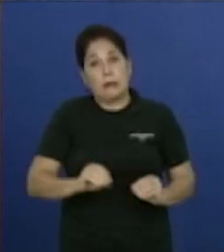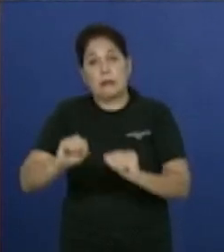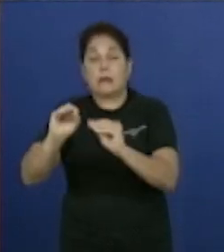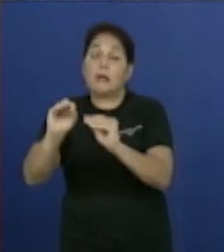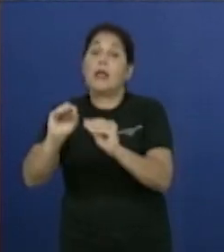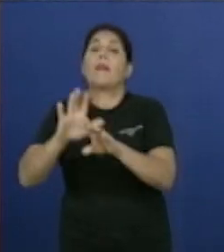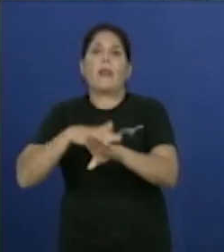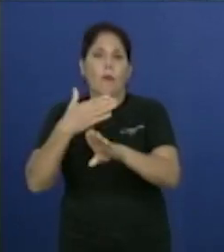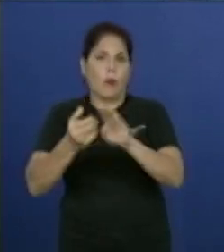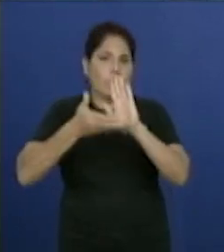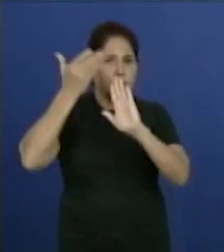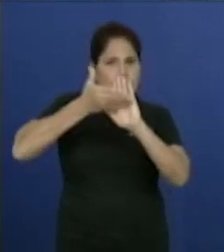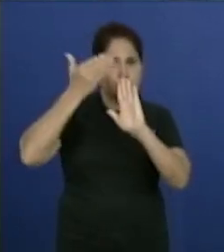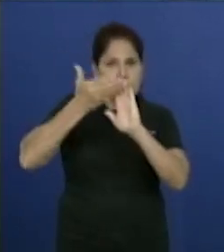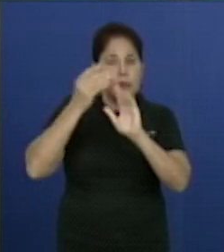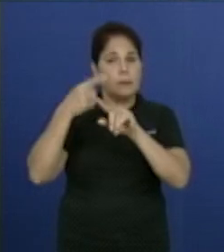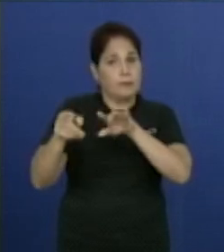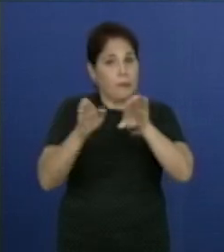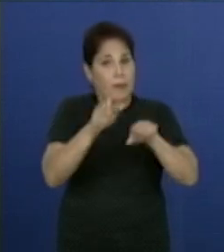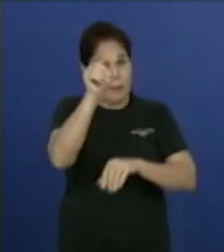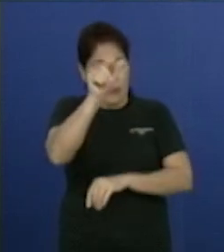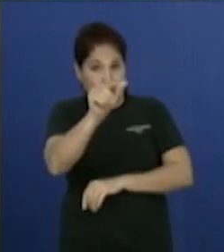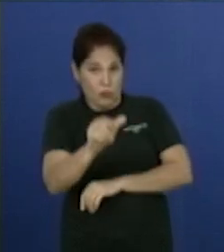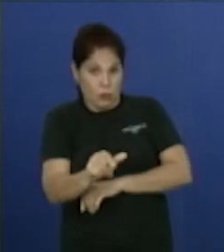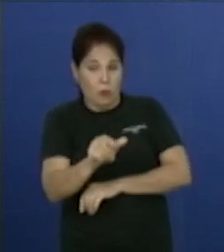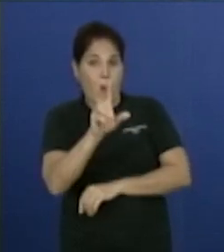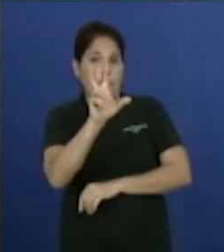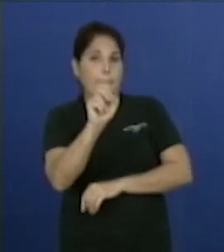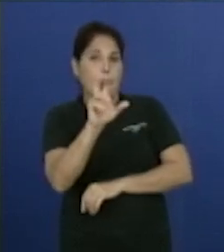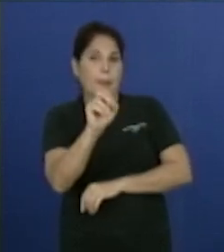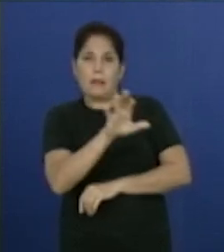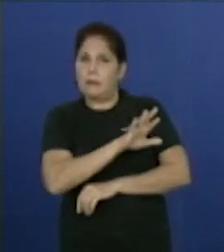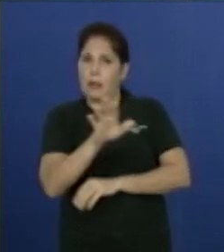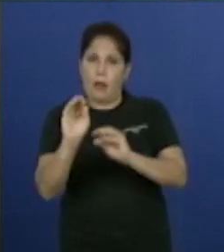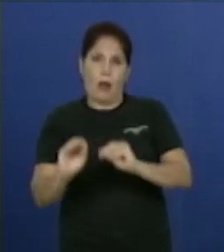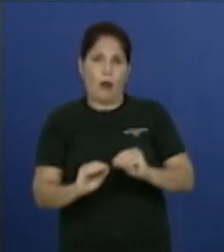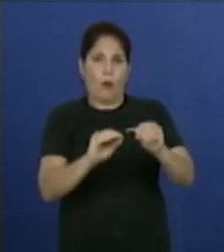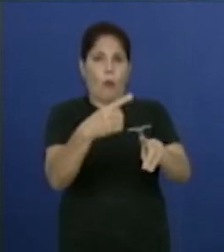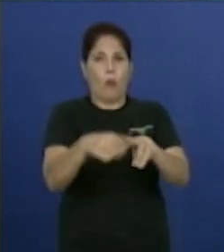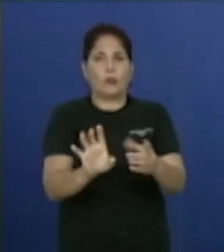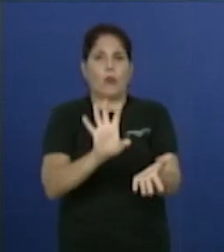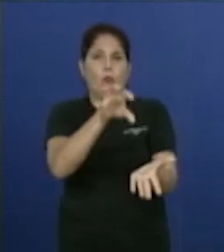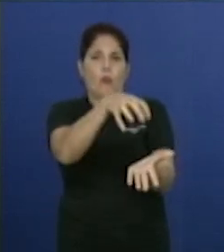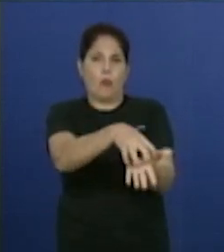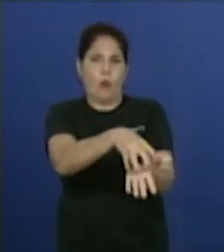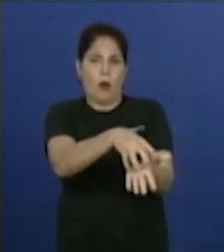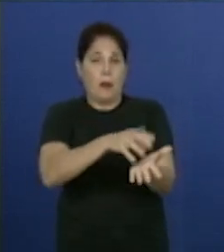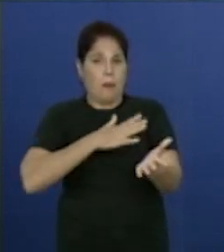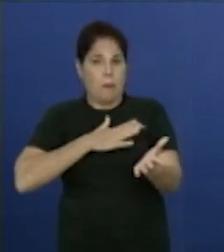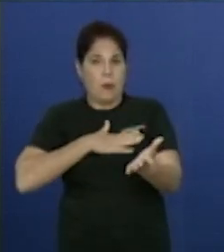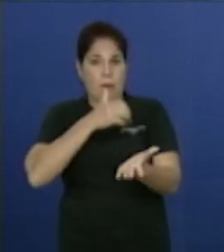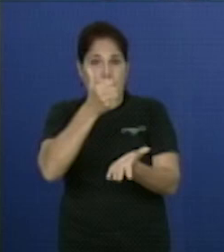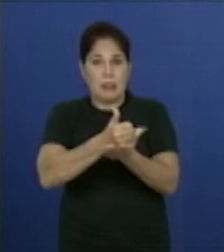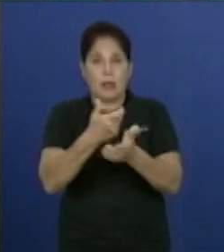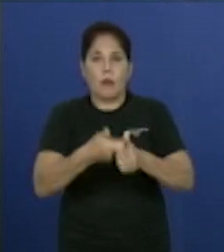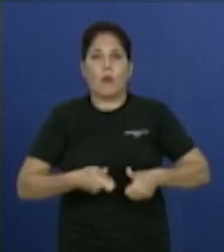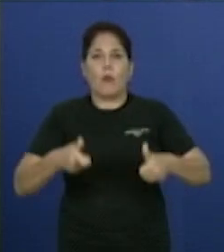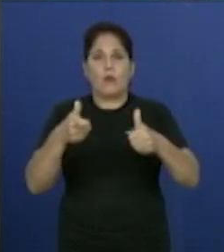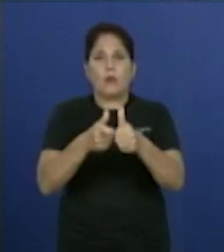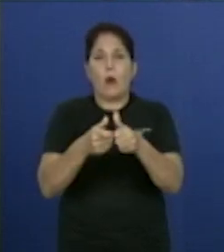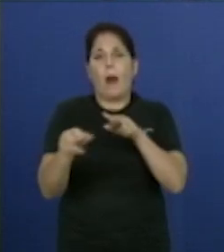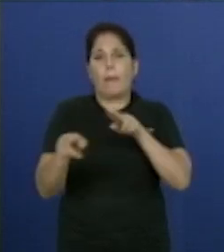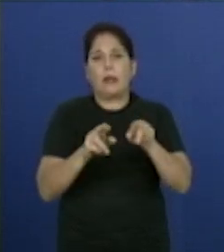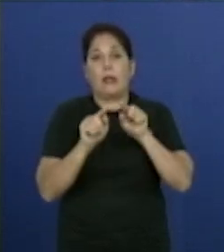su vivienda. De las personas afectadas, ya 20 han sido reubicadas, incluso en la propia sede del Consejo de la